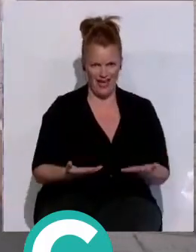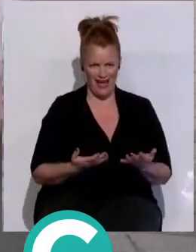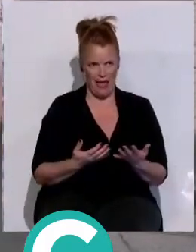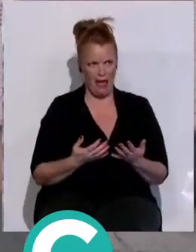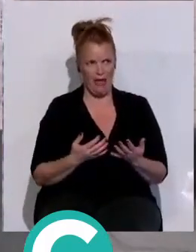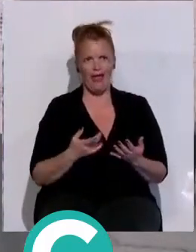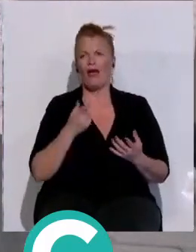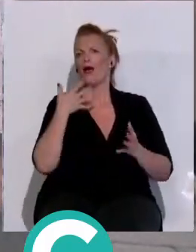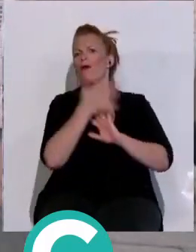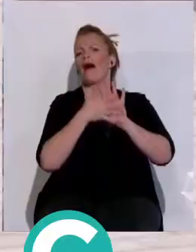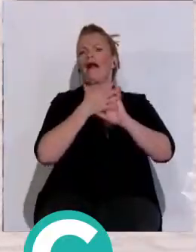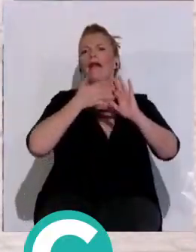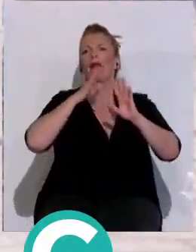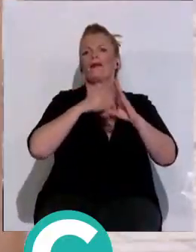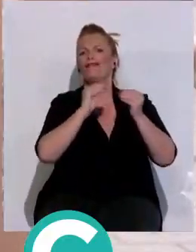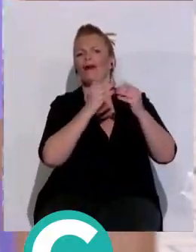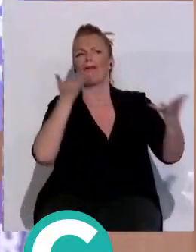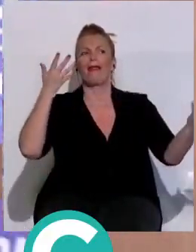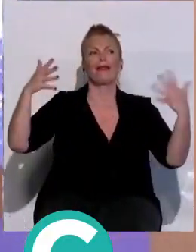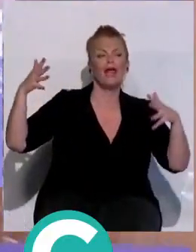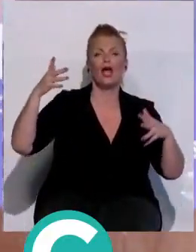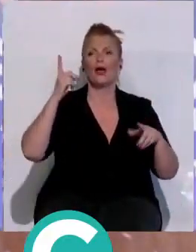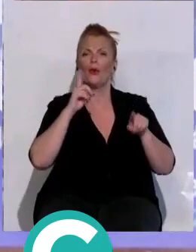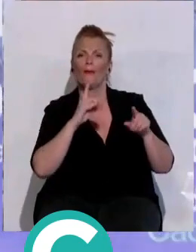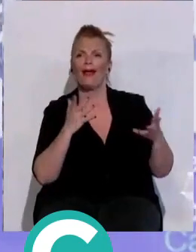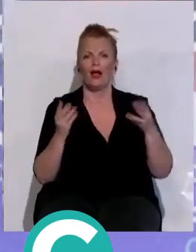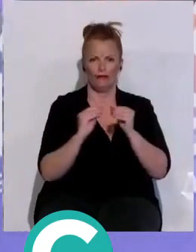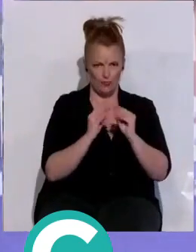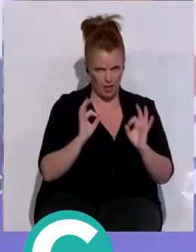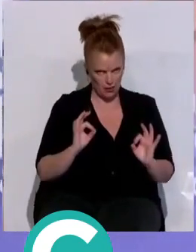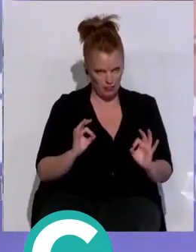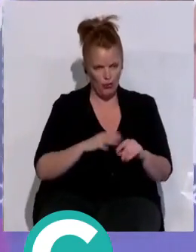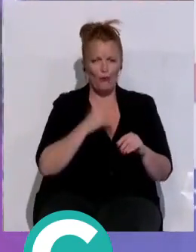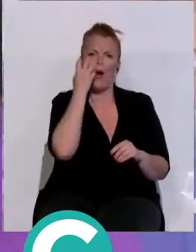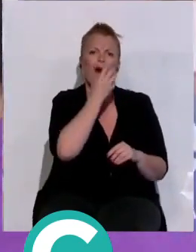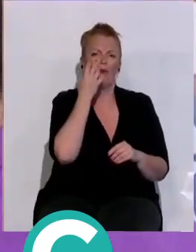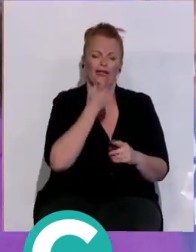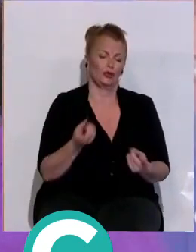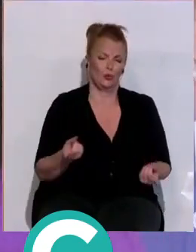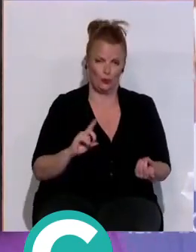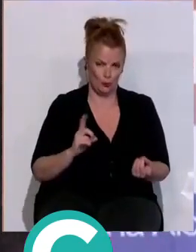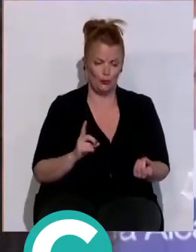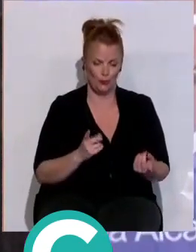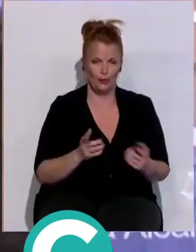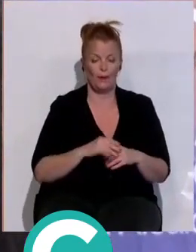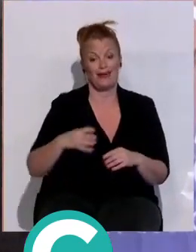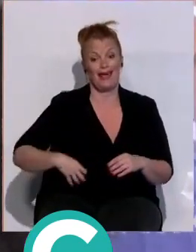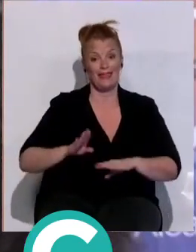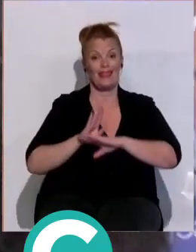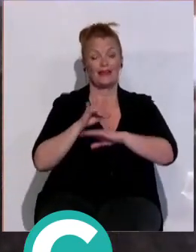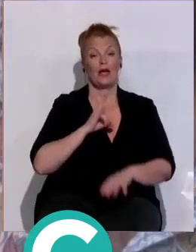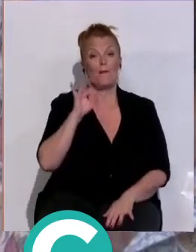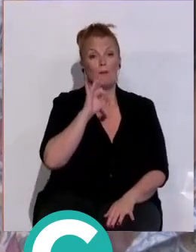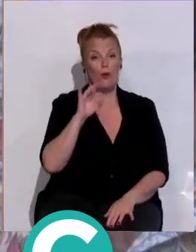trabajadores municipales de la ciudad, los internos y los externos, apostando por la municipalización de servicios. Quiero que la ciudadanía